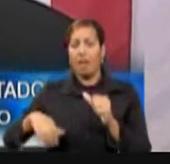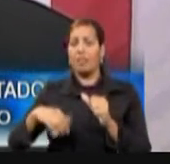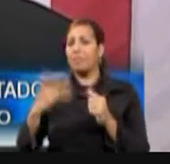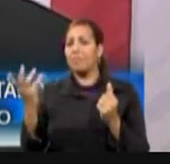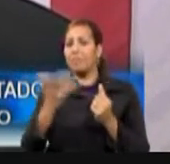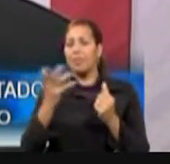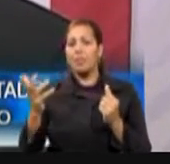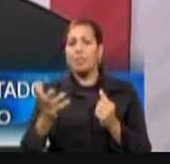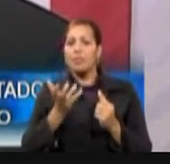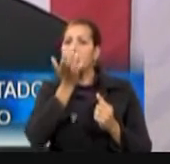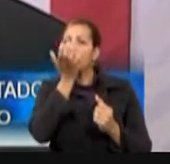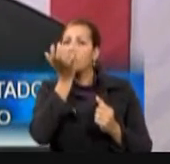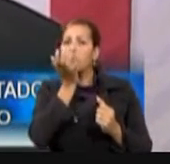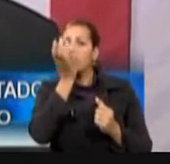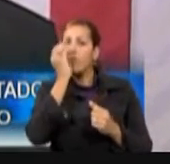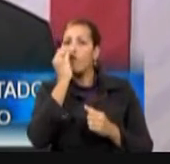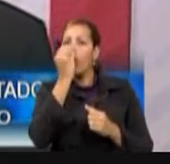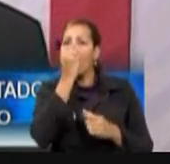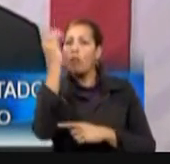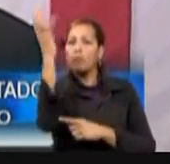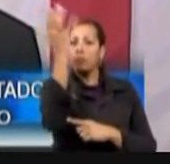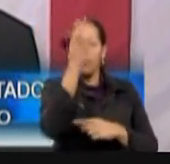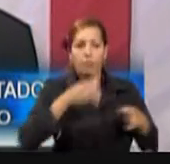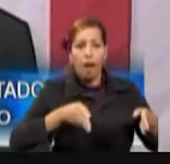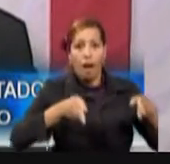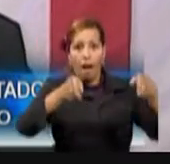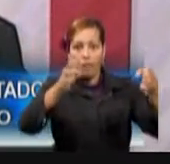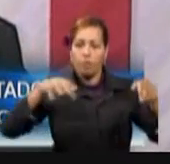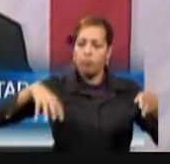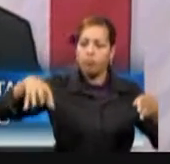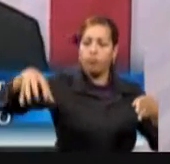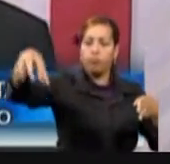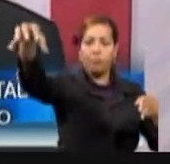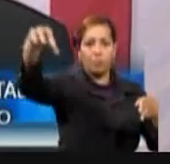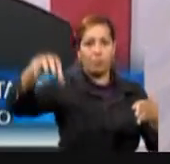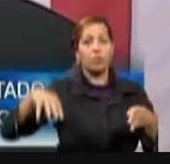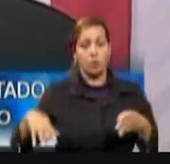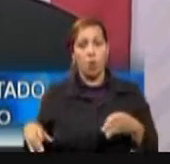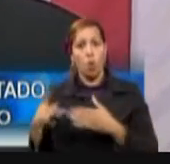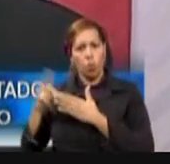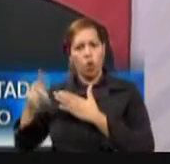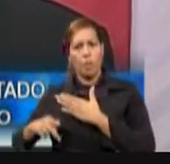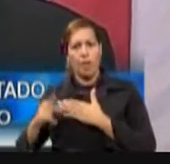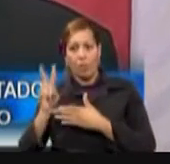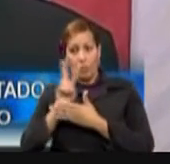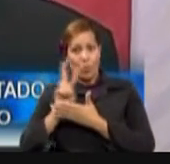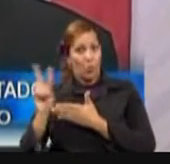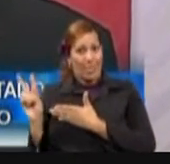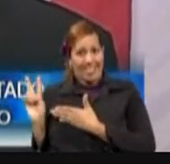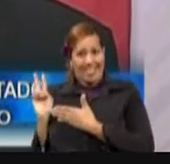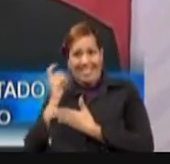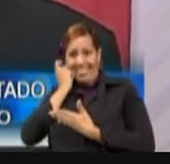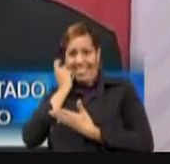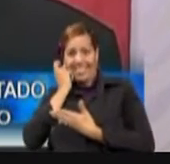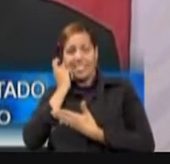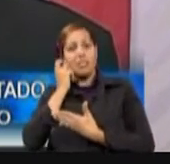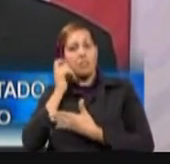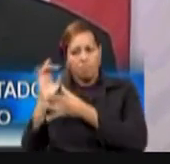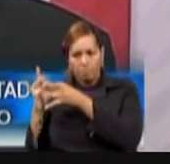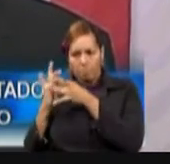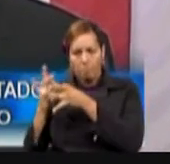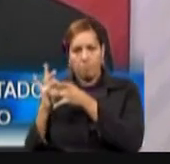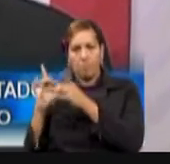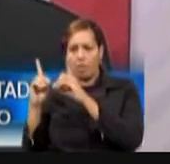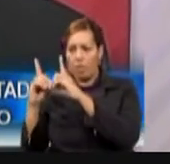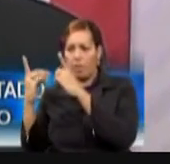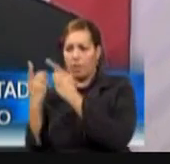brigadas de ornato, mantenimiento y conservación de nuestras vías públicas. Este programa, que comenzó hace dos semanas en un esfuerzo conjunto